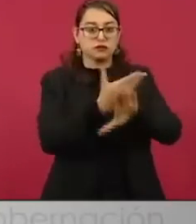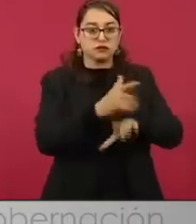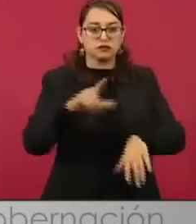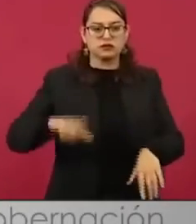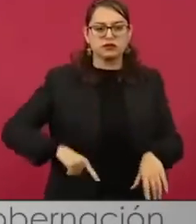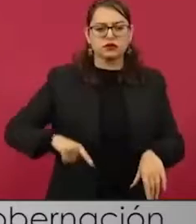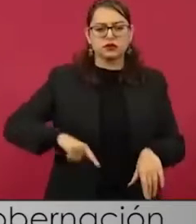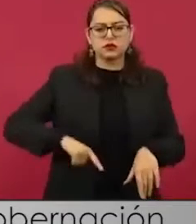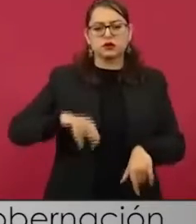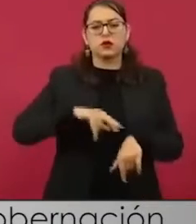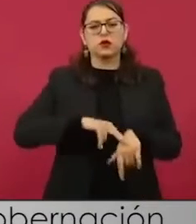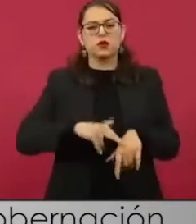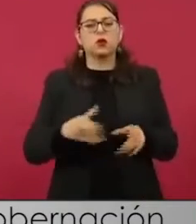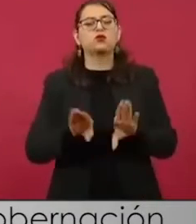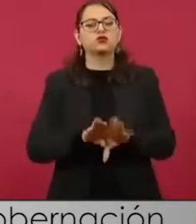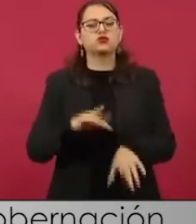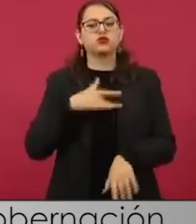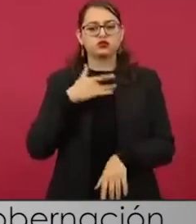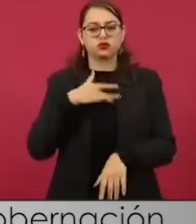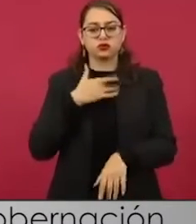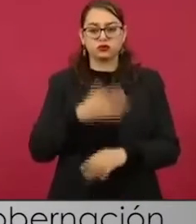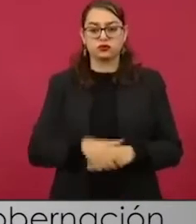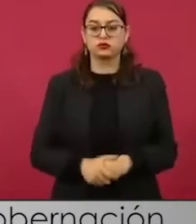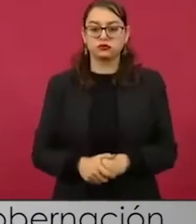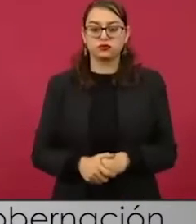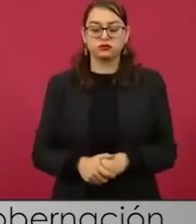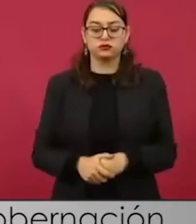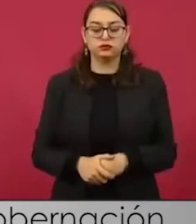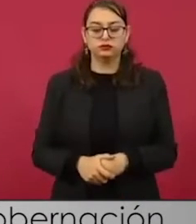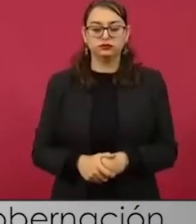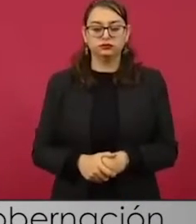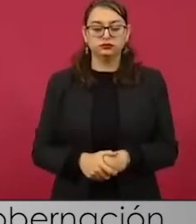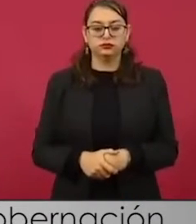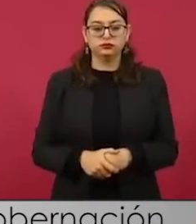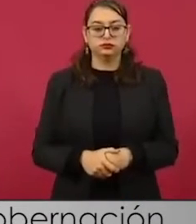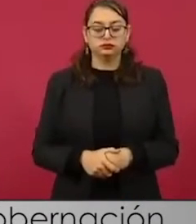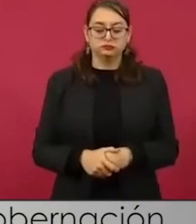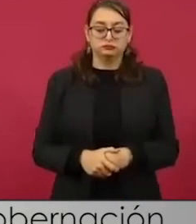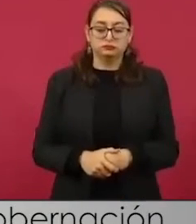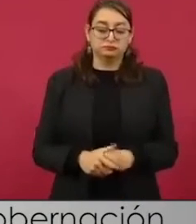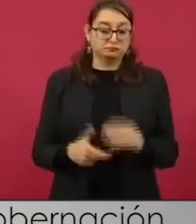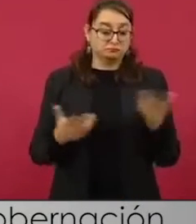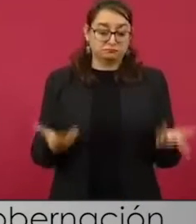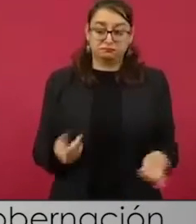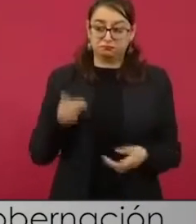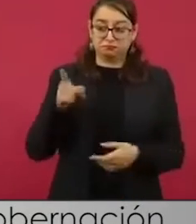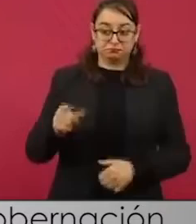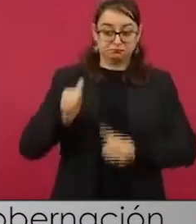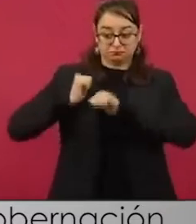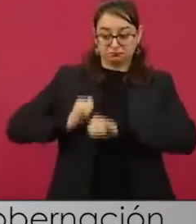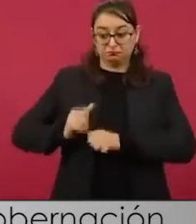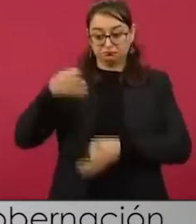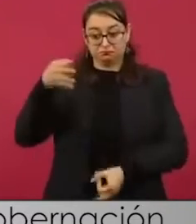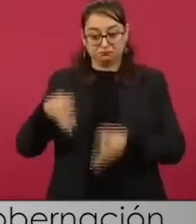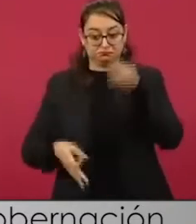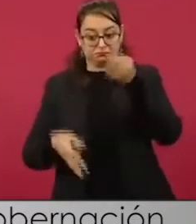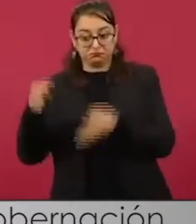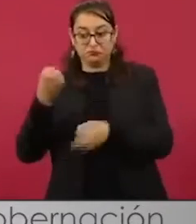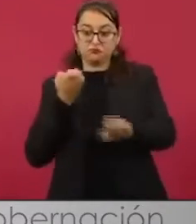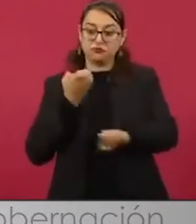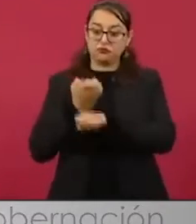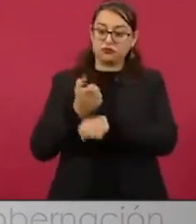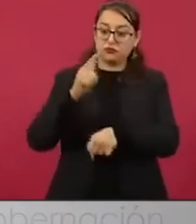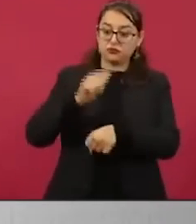respetuosos de las instancias judiciales. Respetaremos tanto la instancia local o la